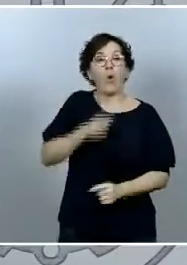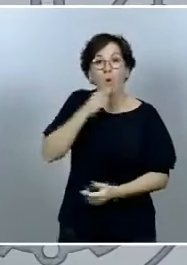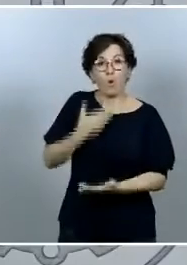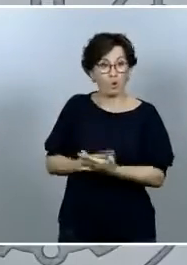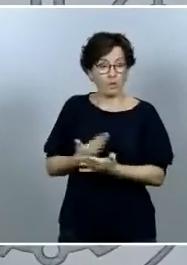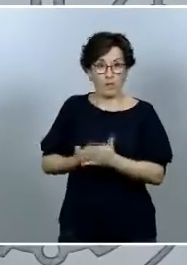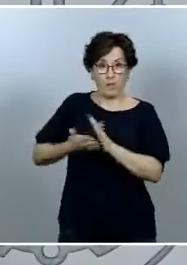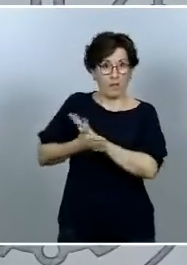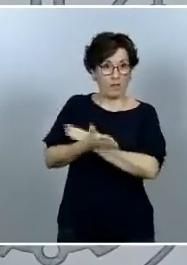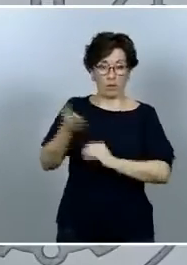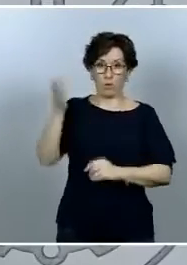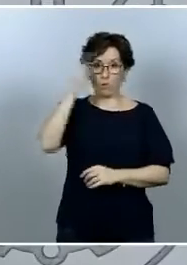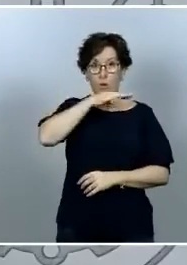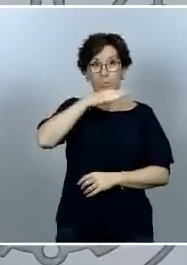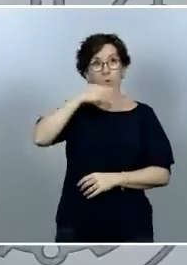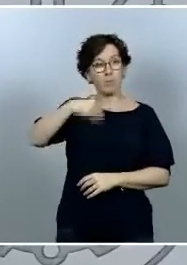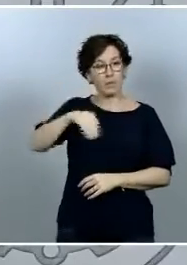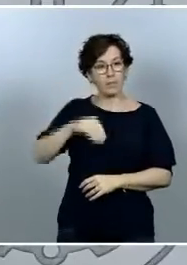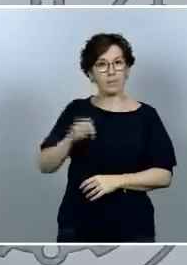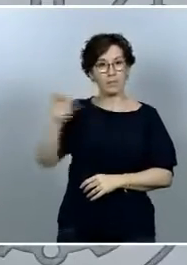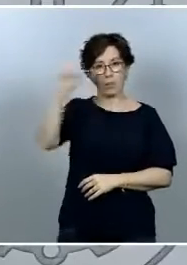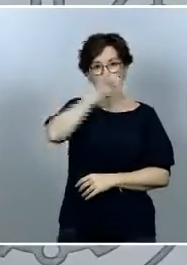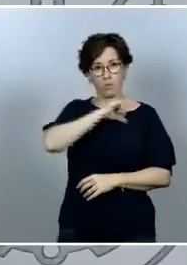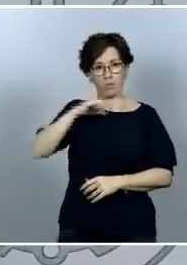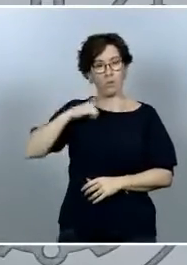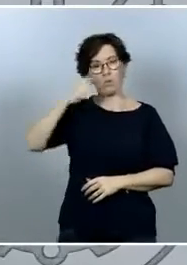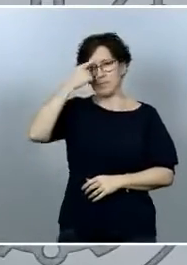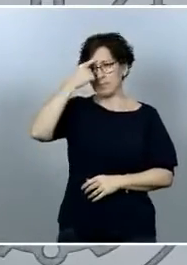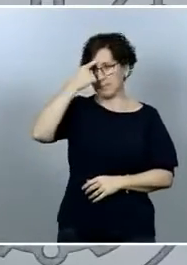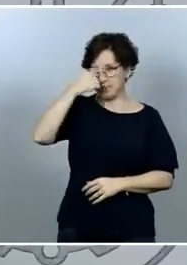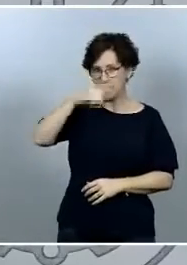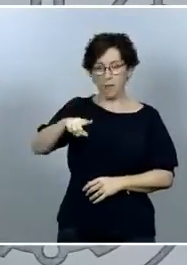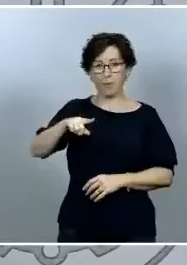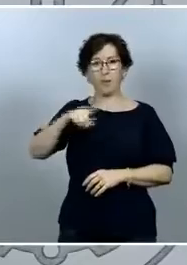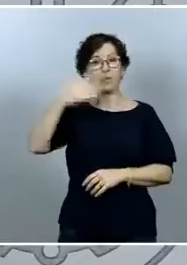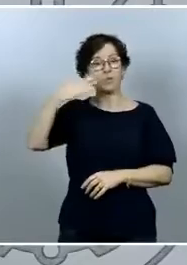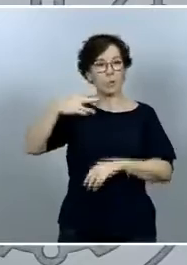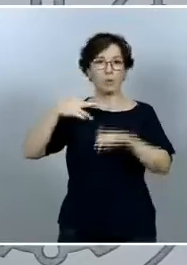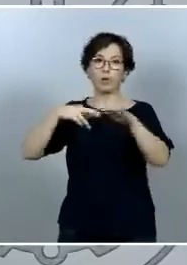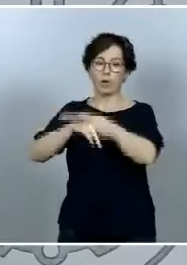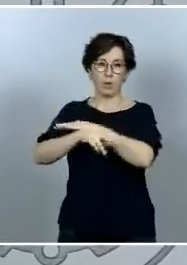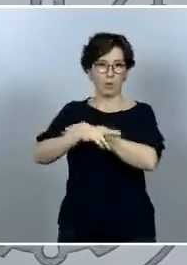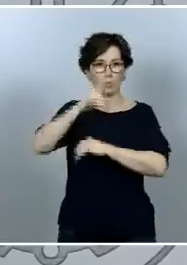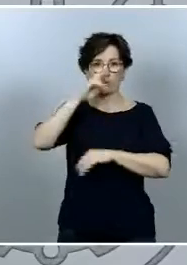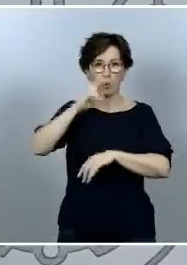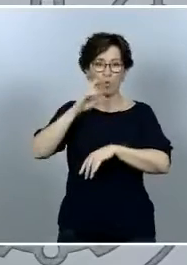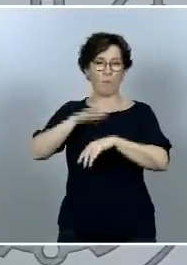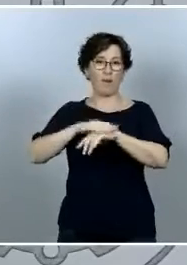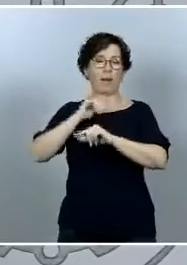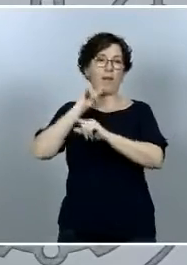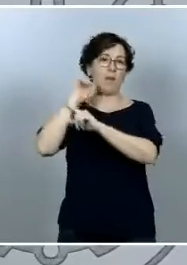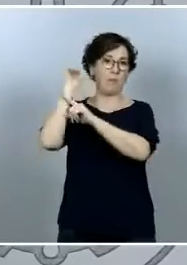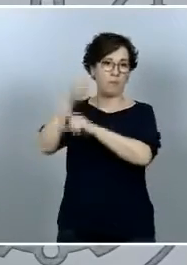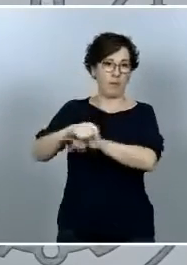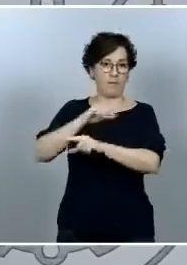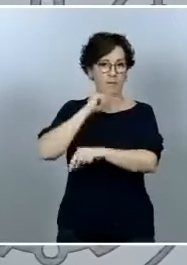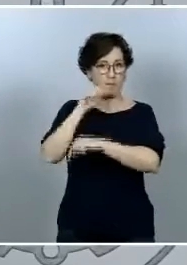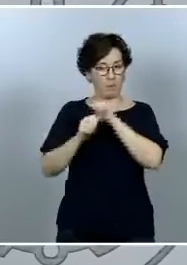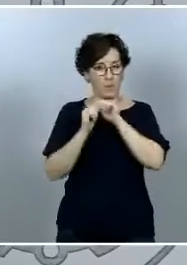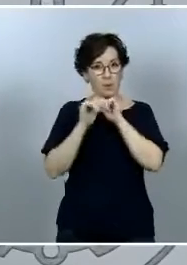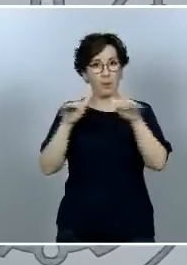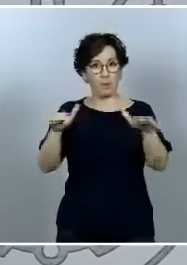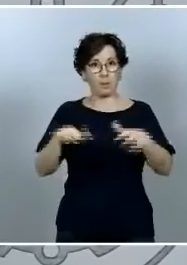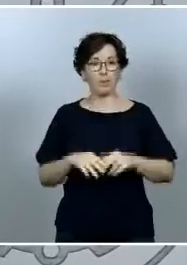saben conocen que es la única arma terapéutica que tenemos para combatir el virus y por tanto me hubiera gustado que la